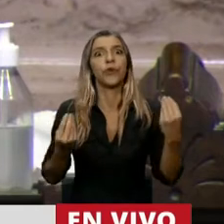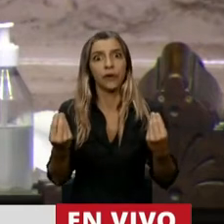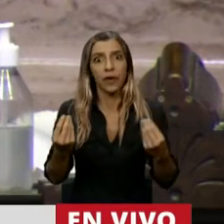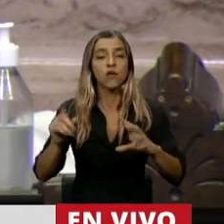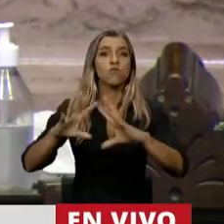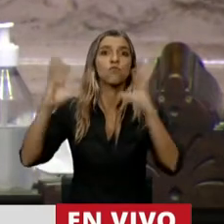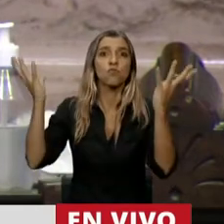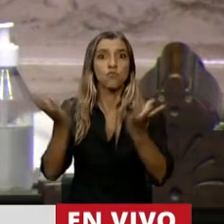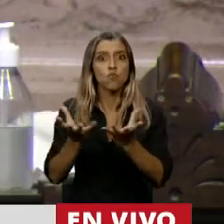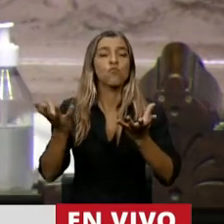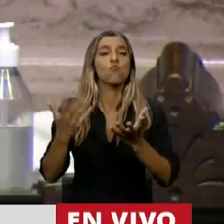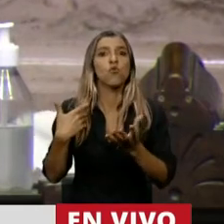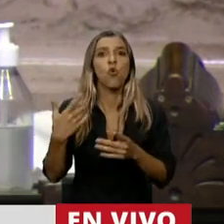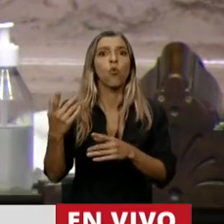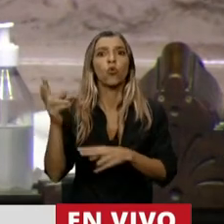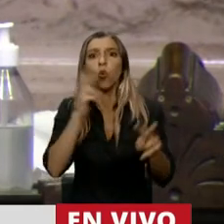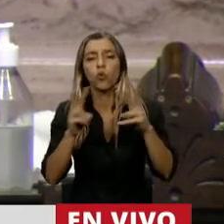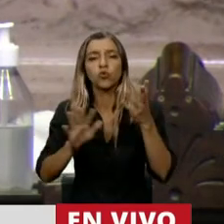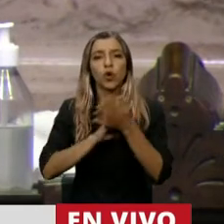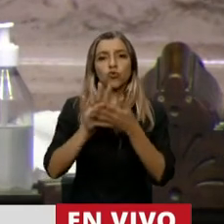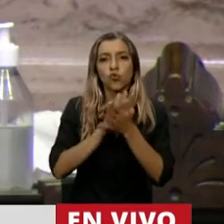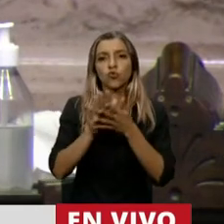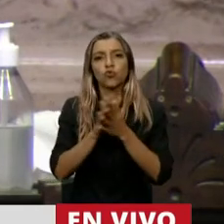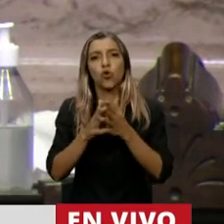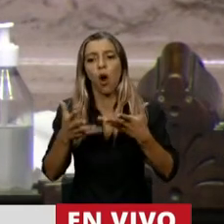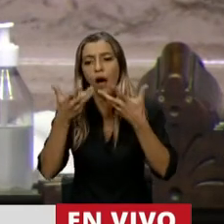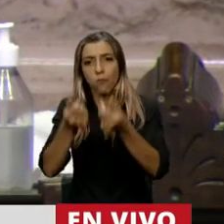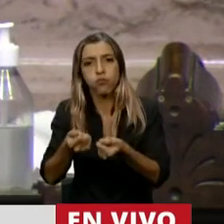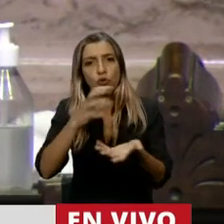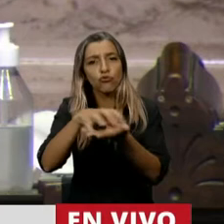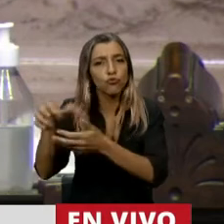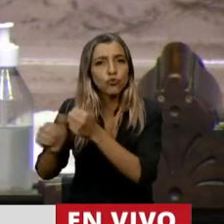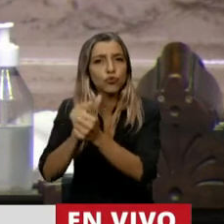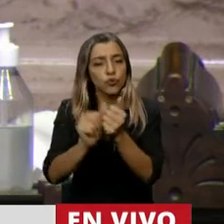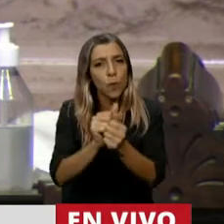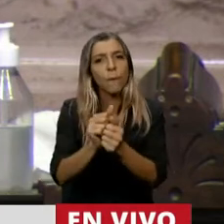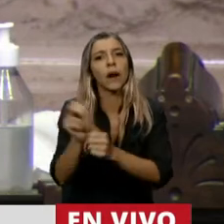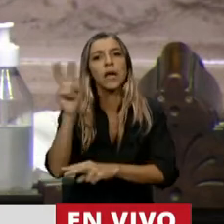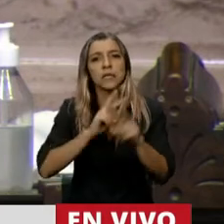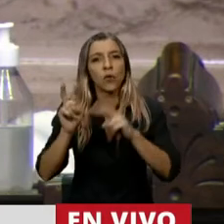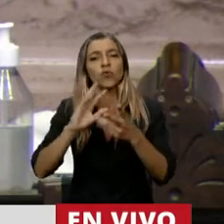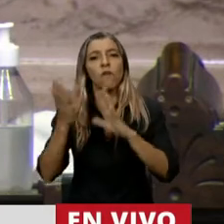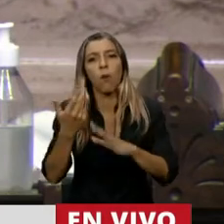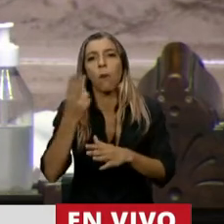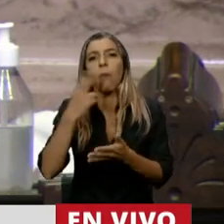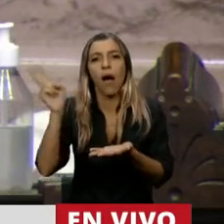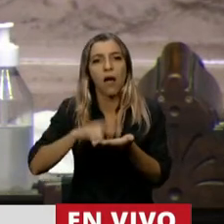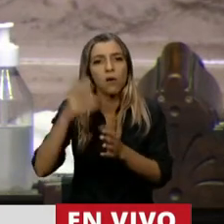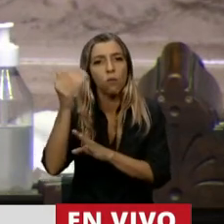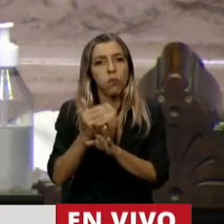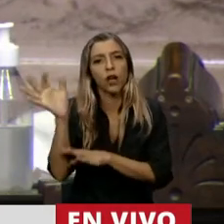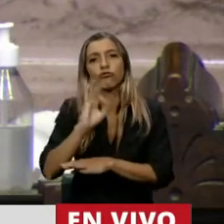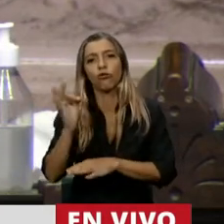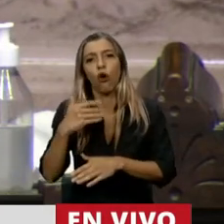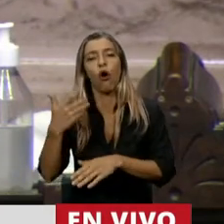el mundo apalanca sus crisis, sus empresas, y sale de este estancamiento económico con paquetes tributarios, con condonaciones de